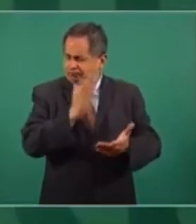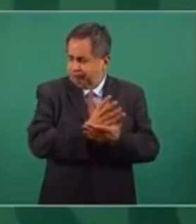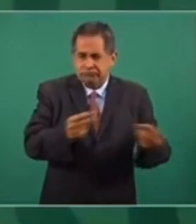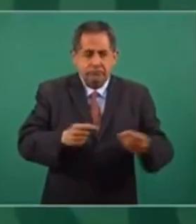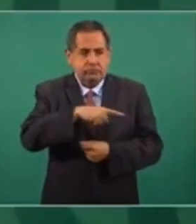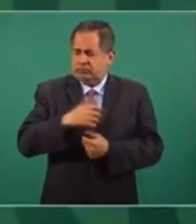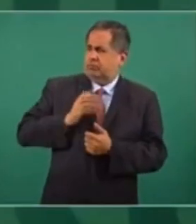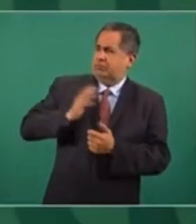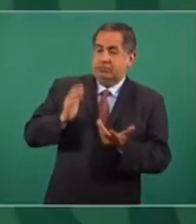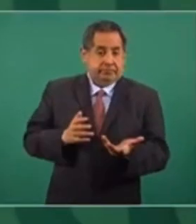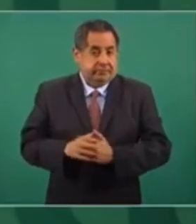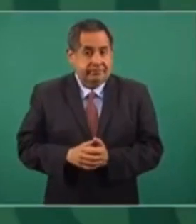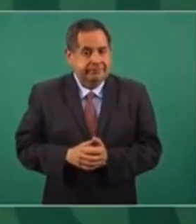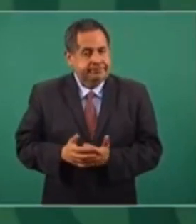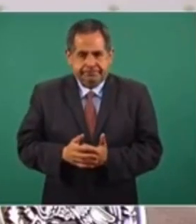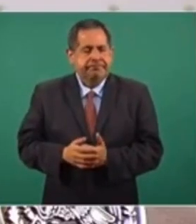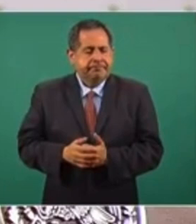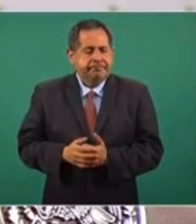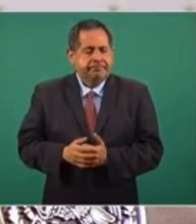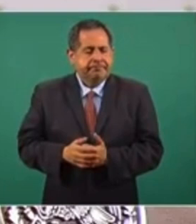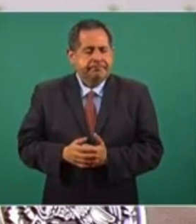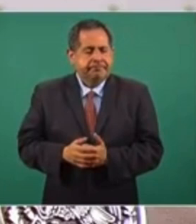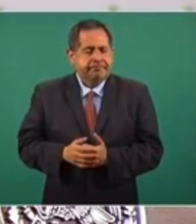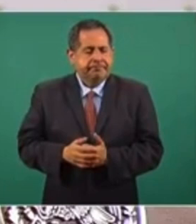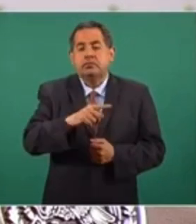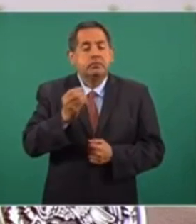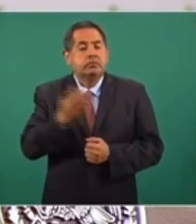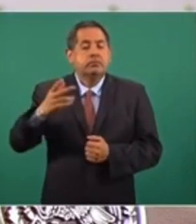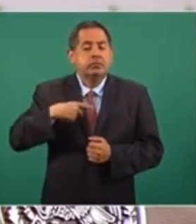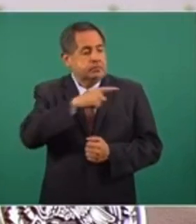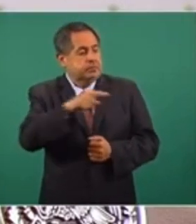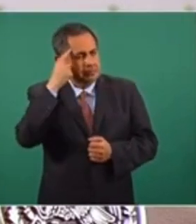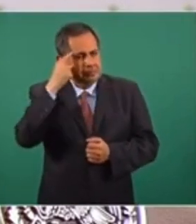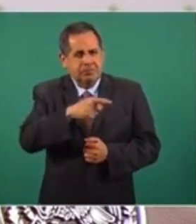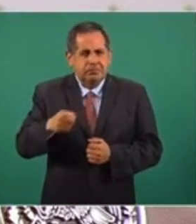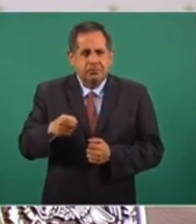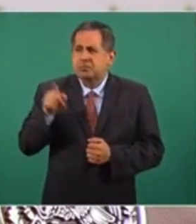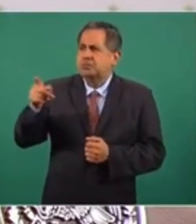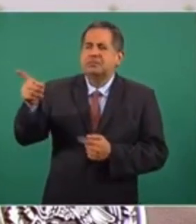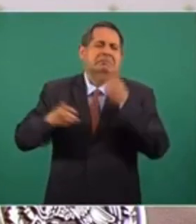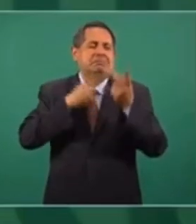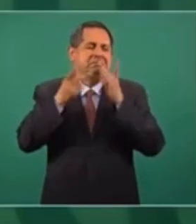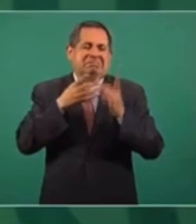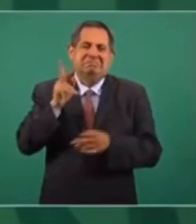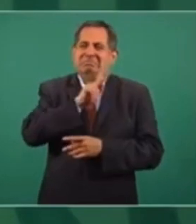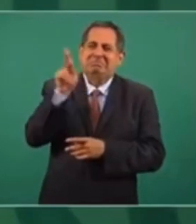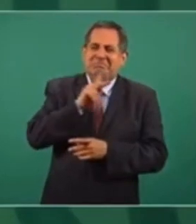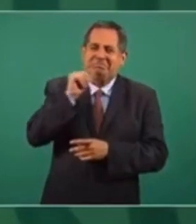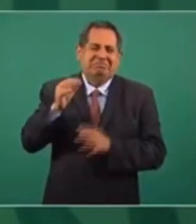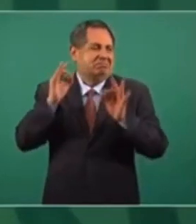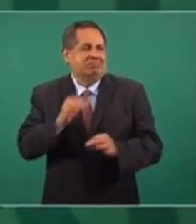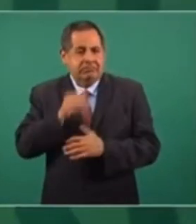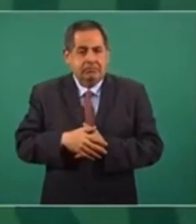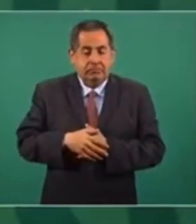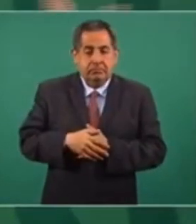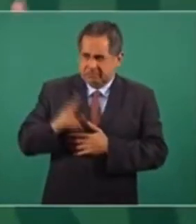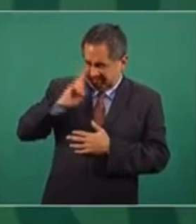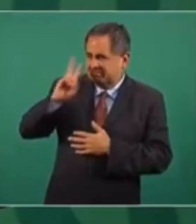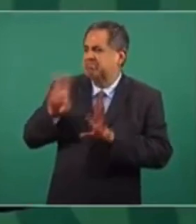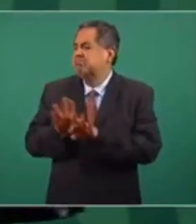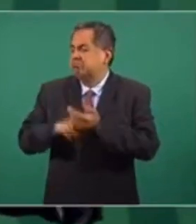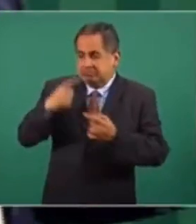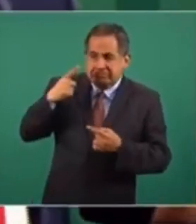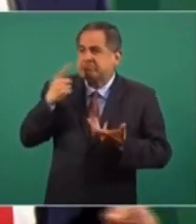es esto? Muchos hasta llegan a pensar que es discurso, que es demagogia. Y por eso me buscan, ver,